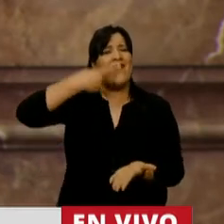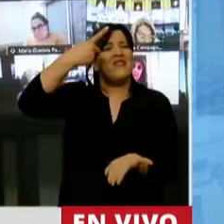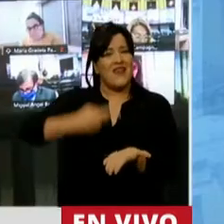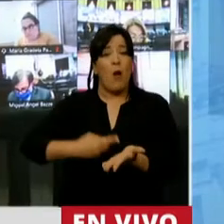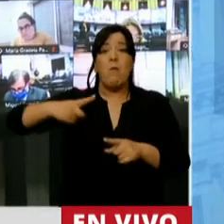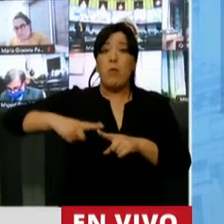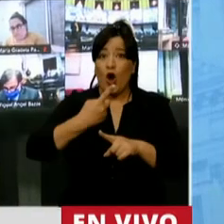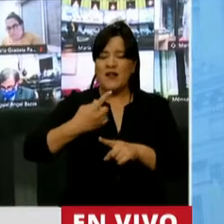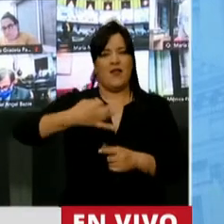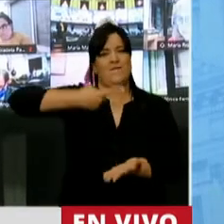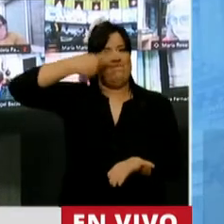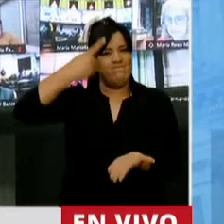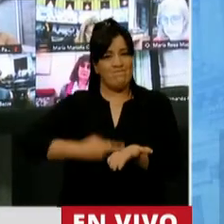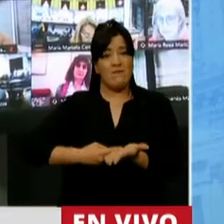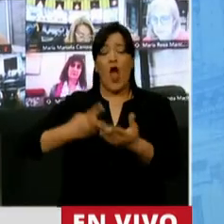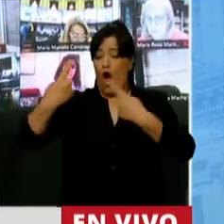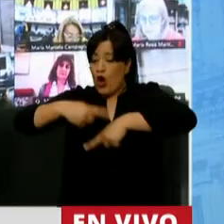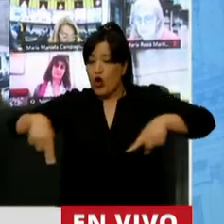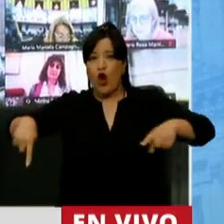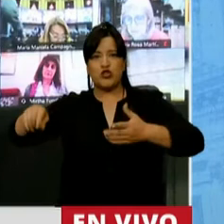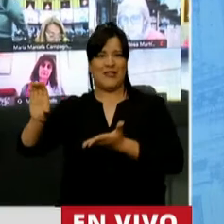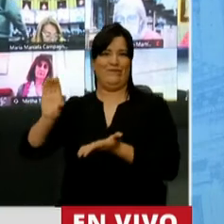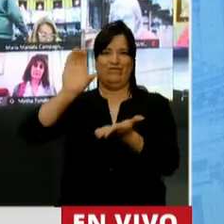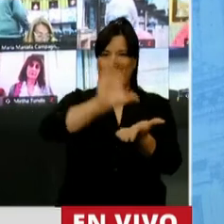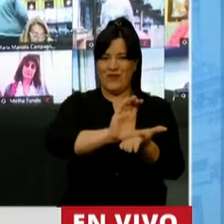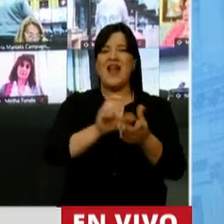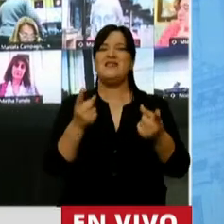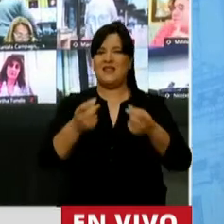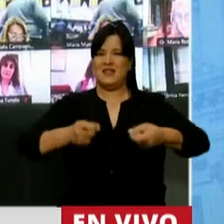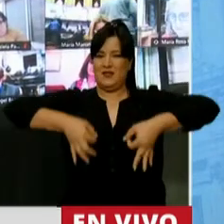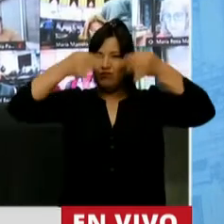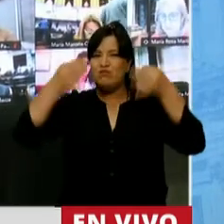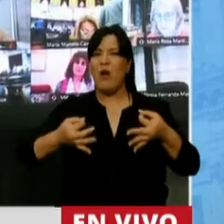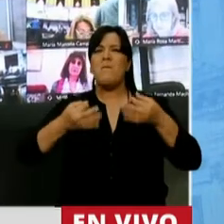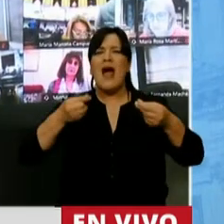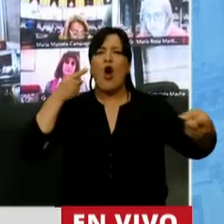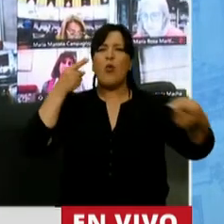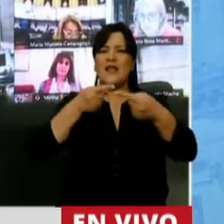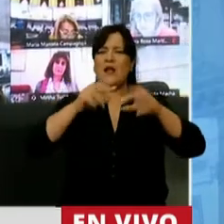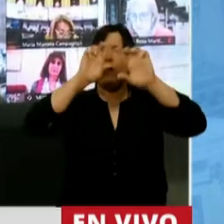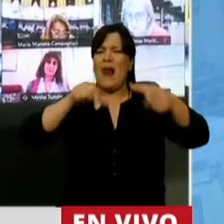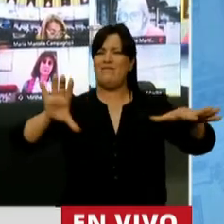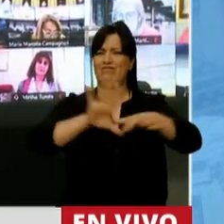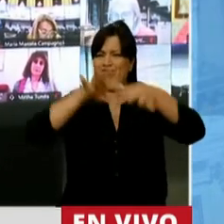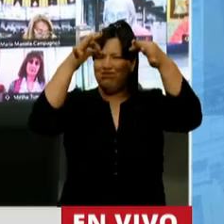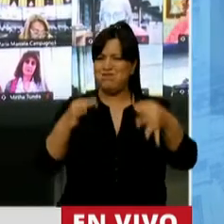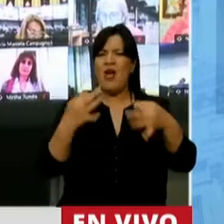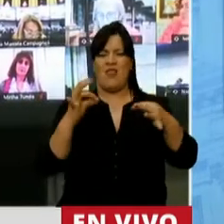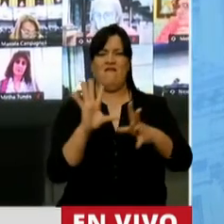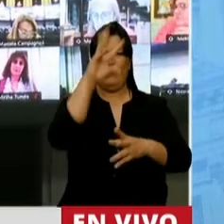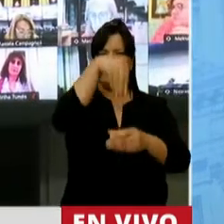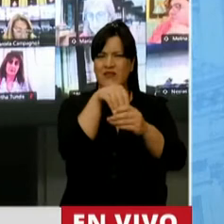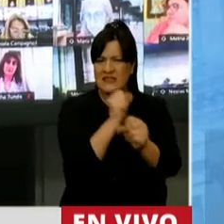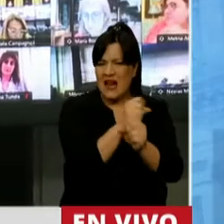política de destinar los recursos necesarios para ejecutar un plan que incluya los trabajos,